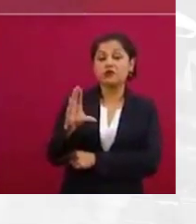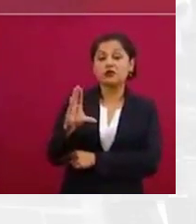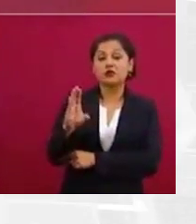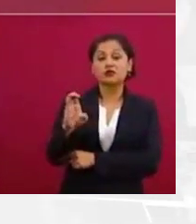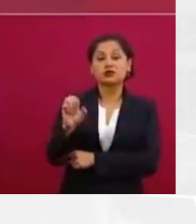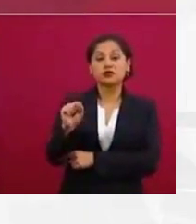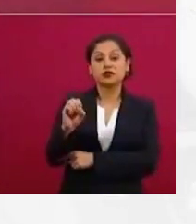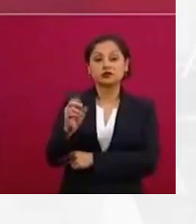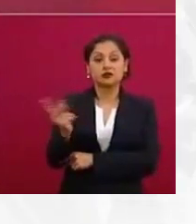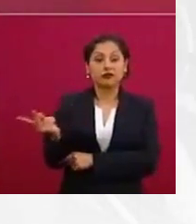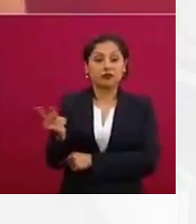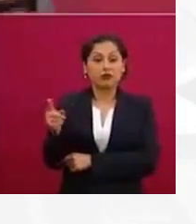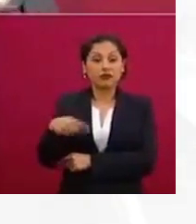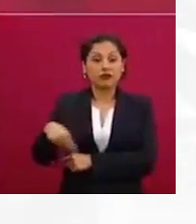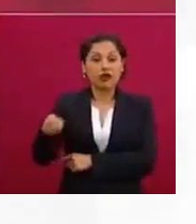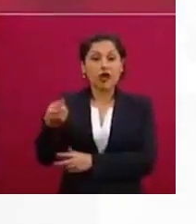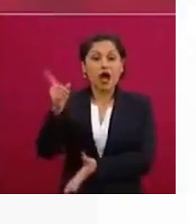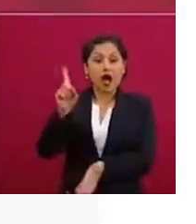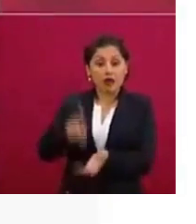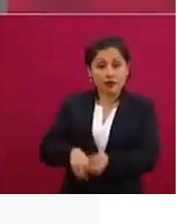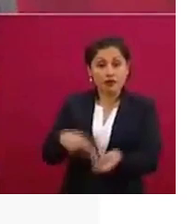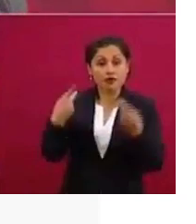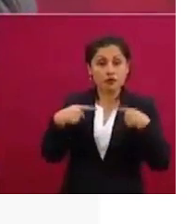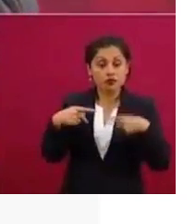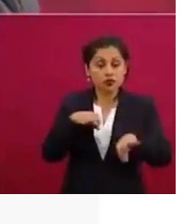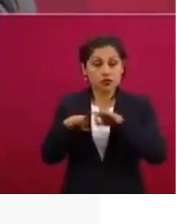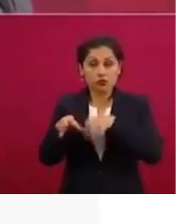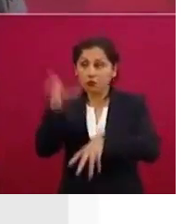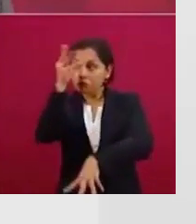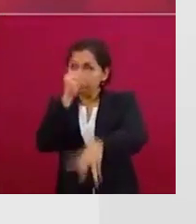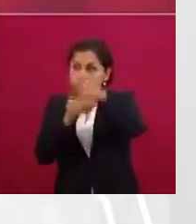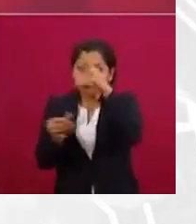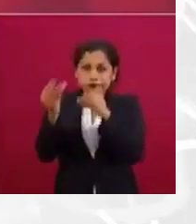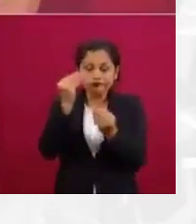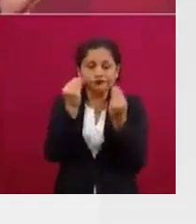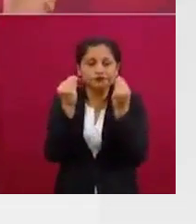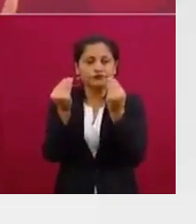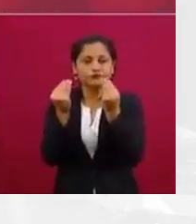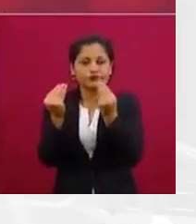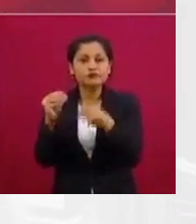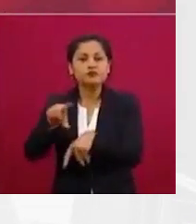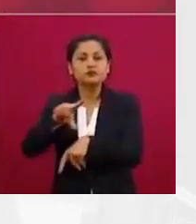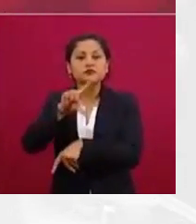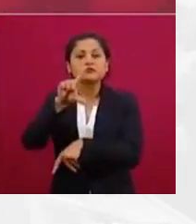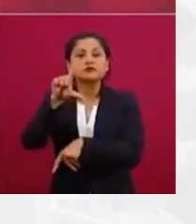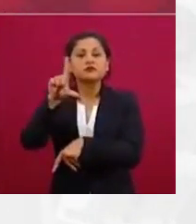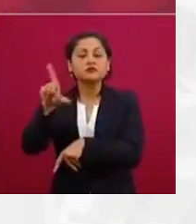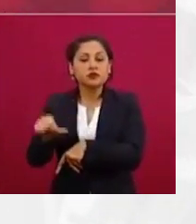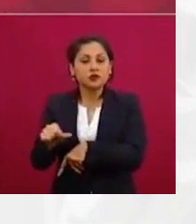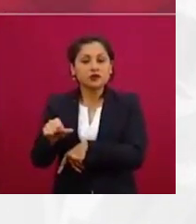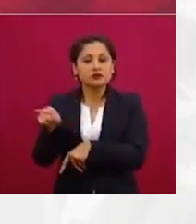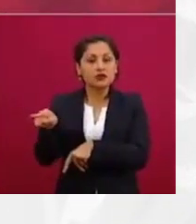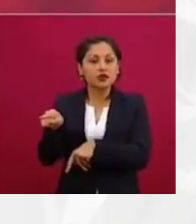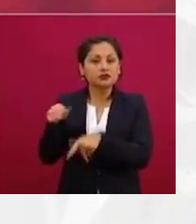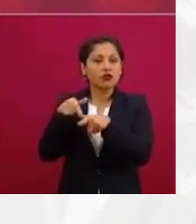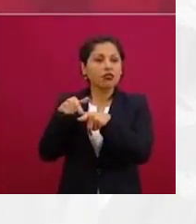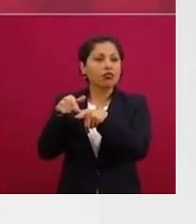están terminando de confirmarse que son un chafa espectáculo circense